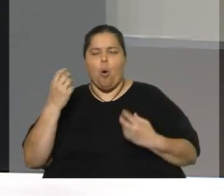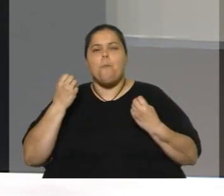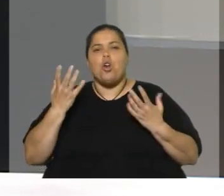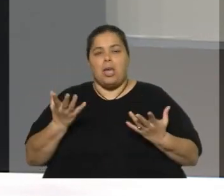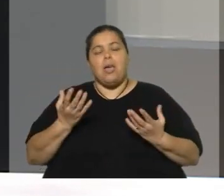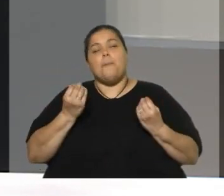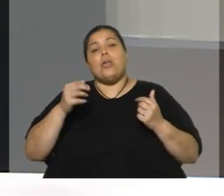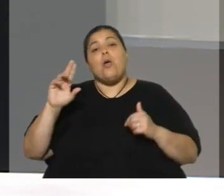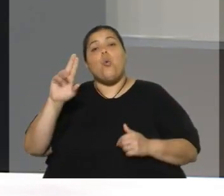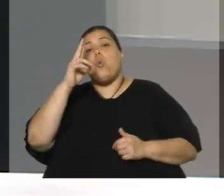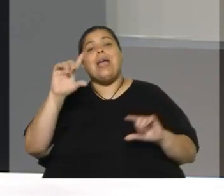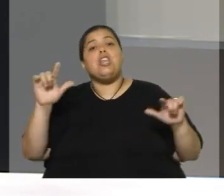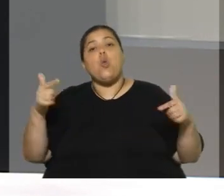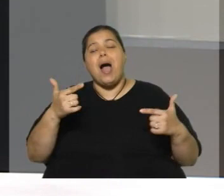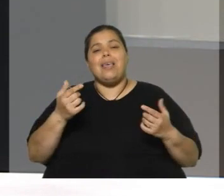capacidad humana,